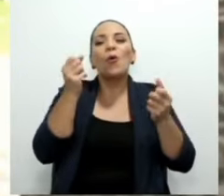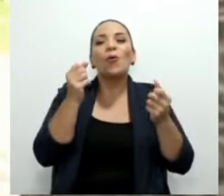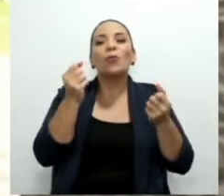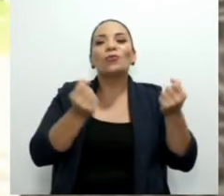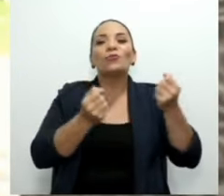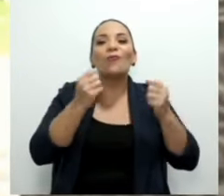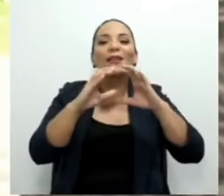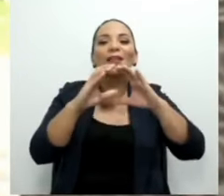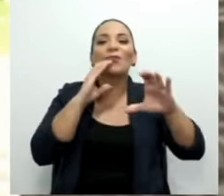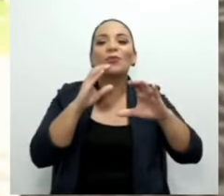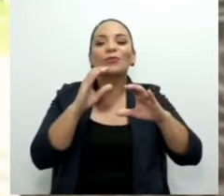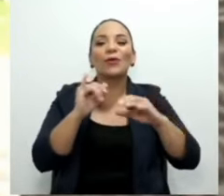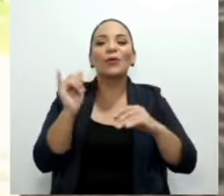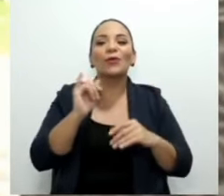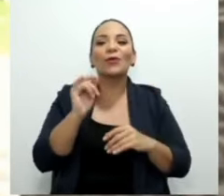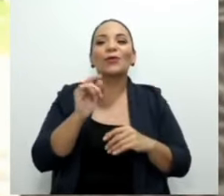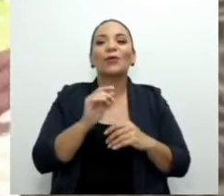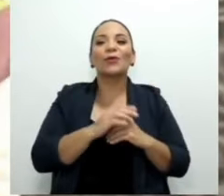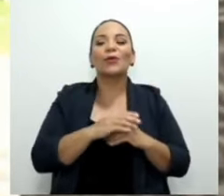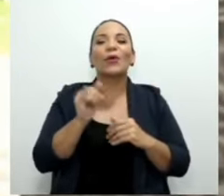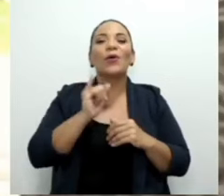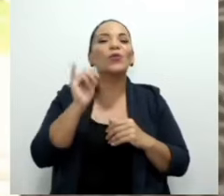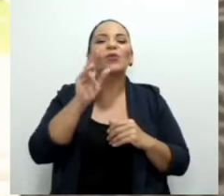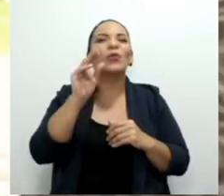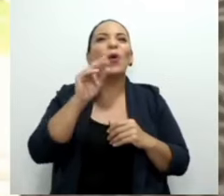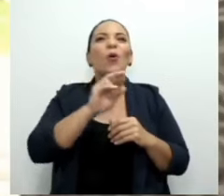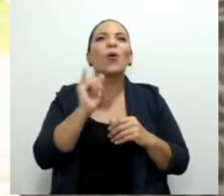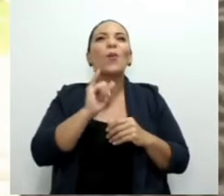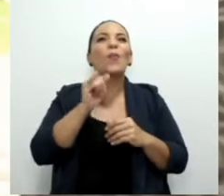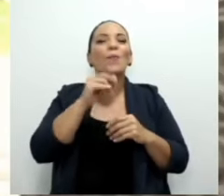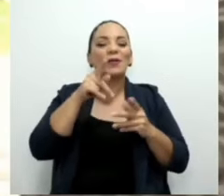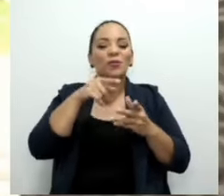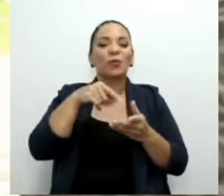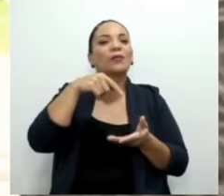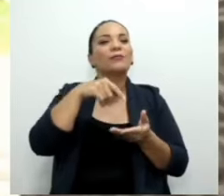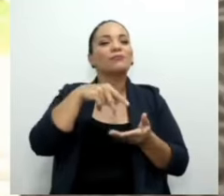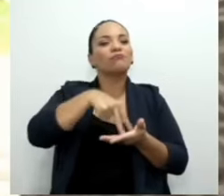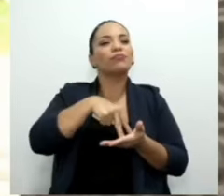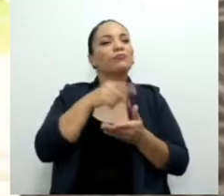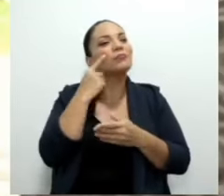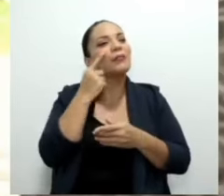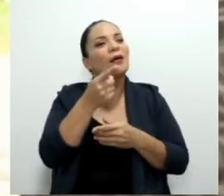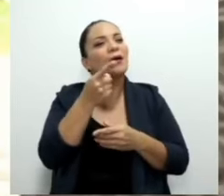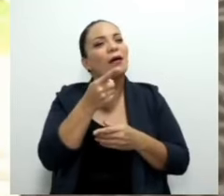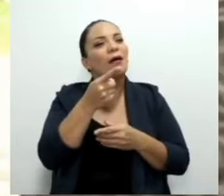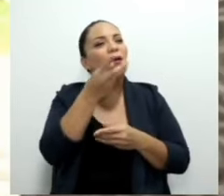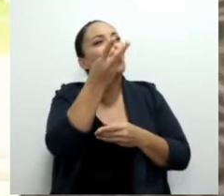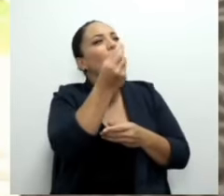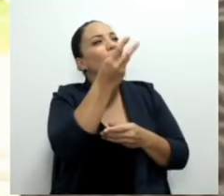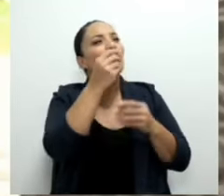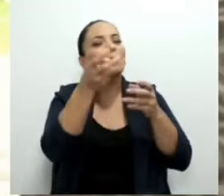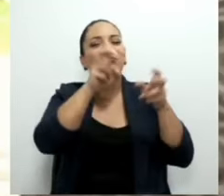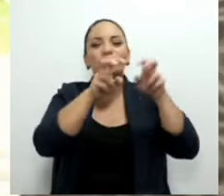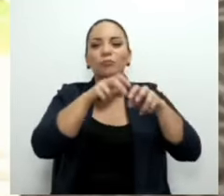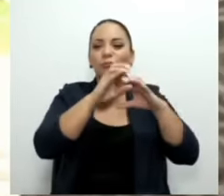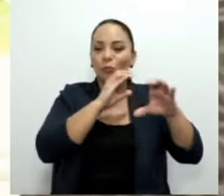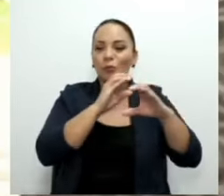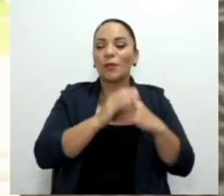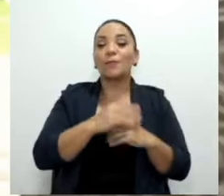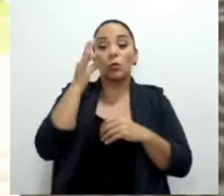Como los cantadores que están en las paradas de bus, viendo cuánta gente lleva, cuántos pasajeros llevan. Creo que cada anuncio es importante.